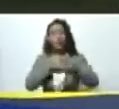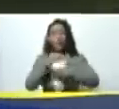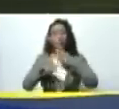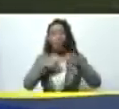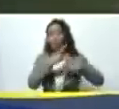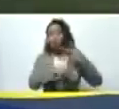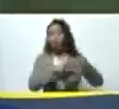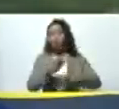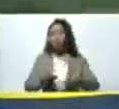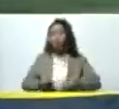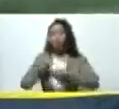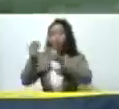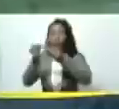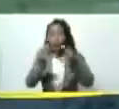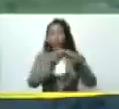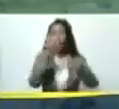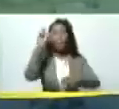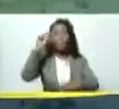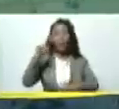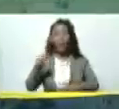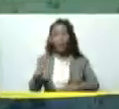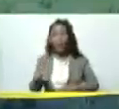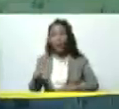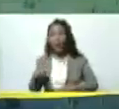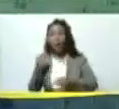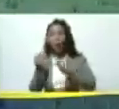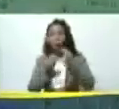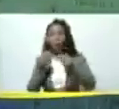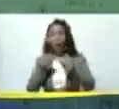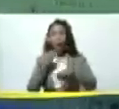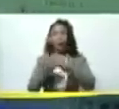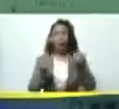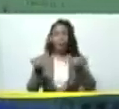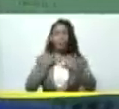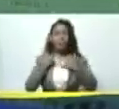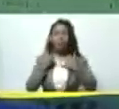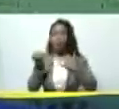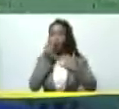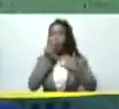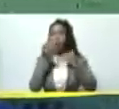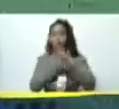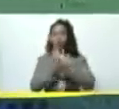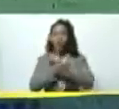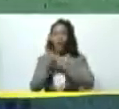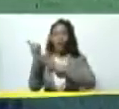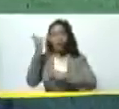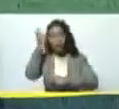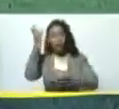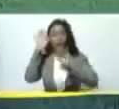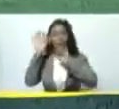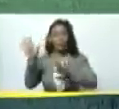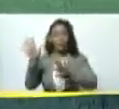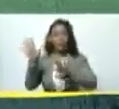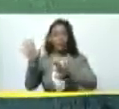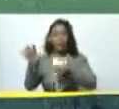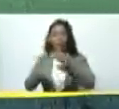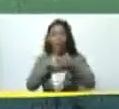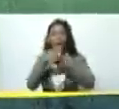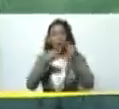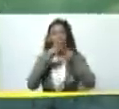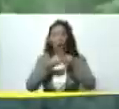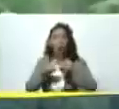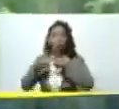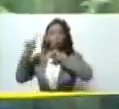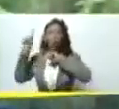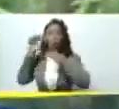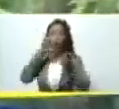abastecernos abaratar los costos y bueno darnos comida nosotros mismos señor presidente esa es la idea y también abastecer a otros